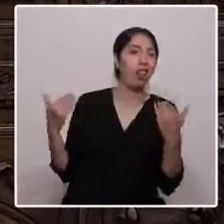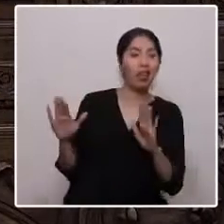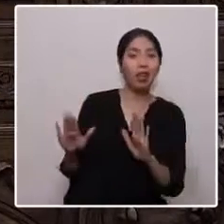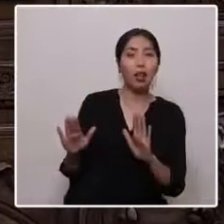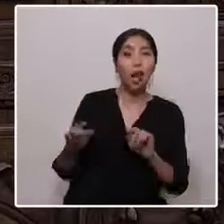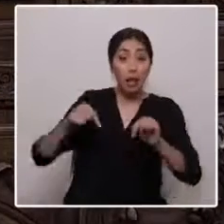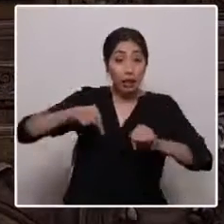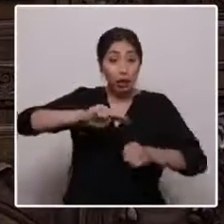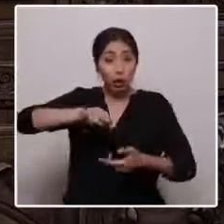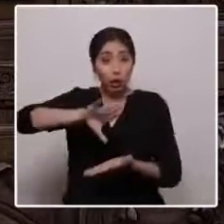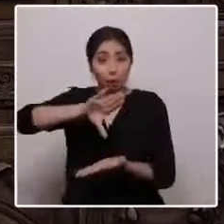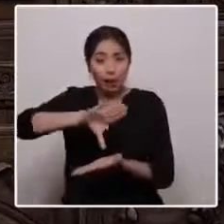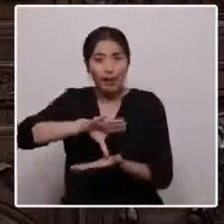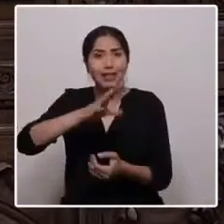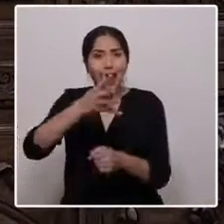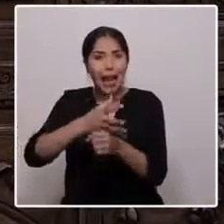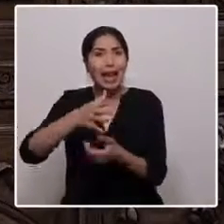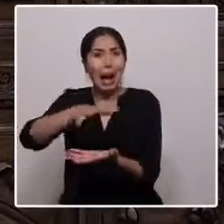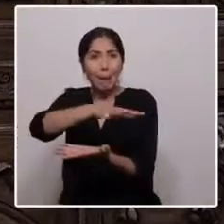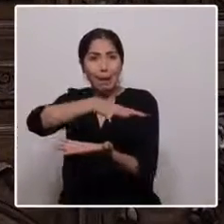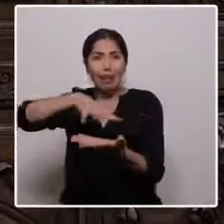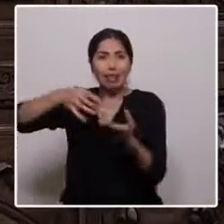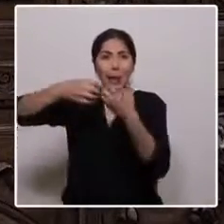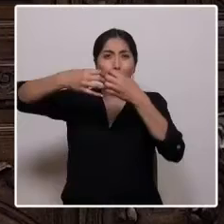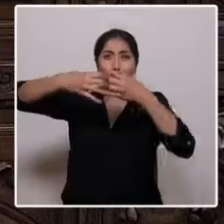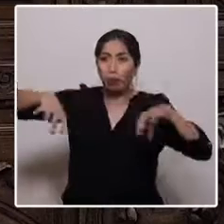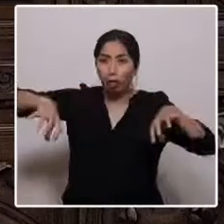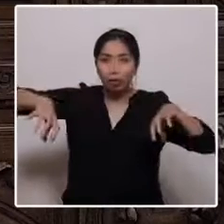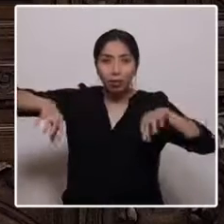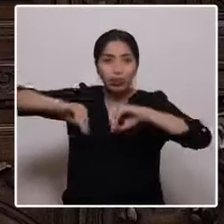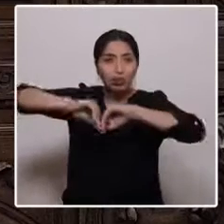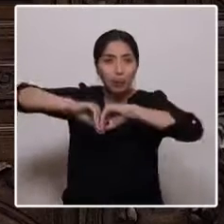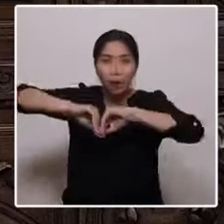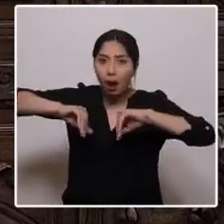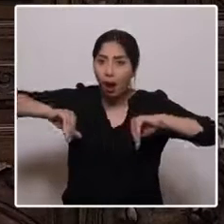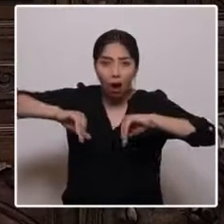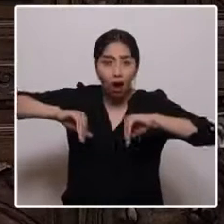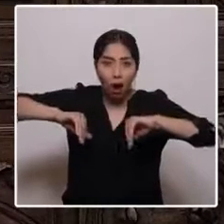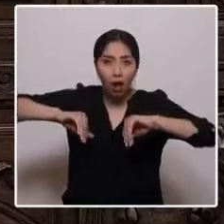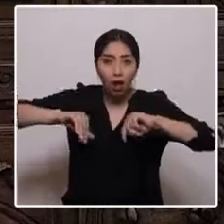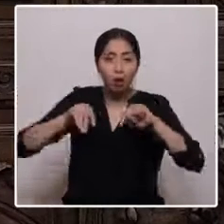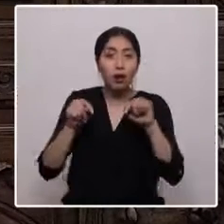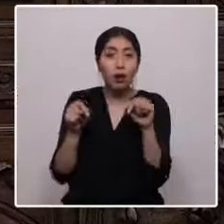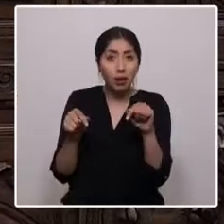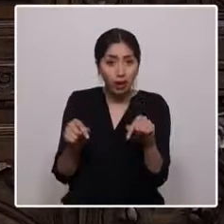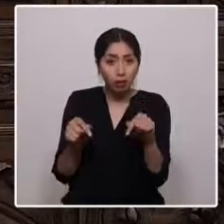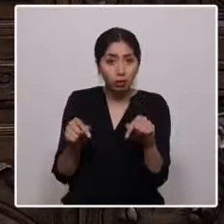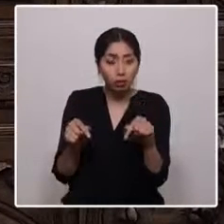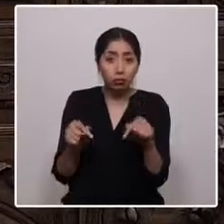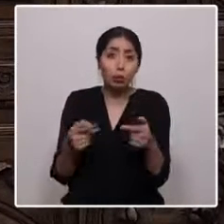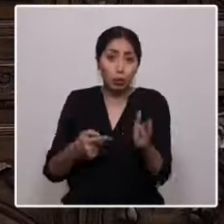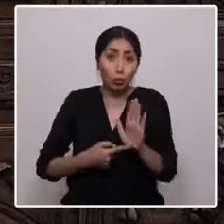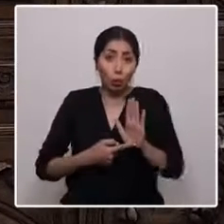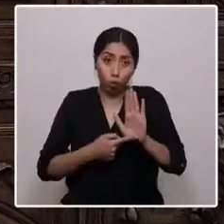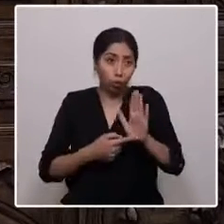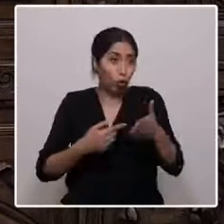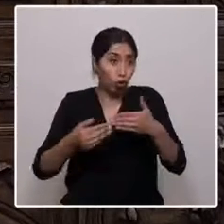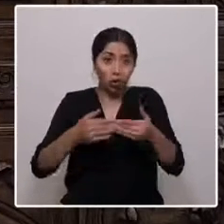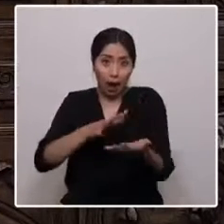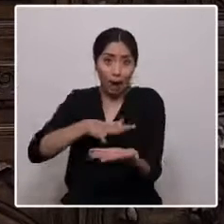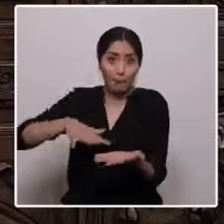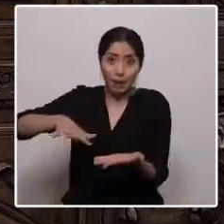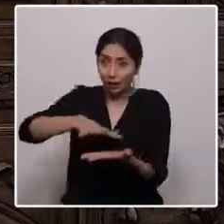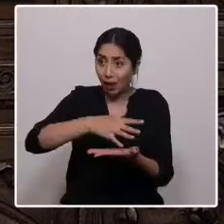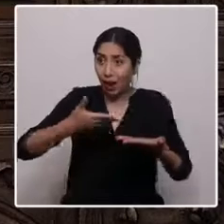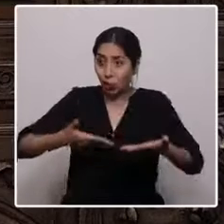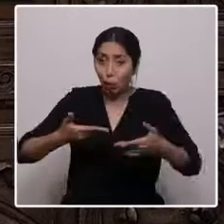un claro ambiente de polarización. Esta polarización, como queda de manifiesto en el ambiente actual previamente a